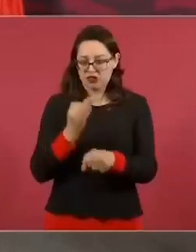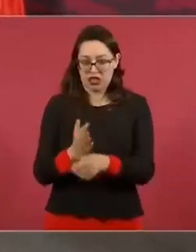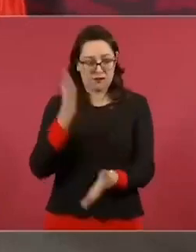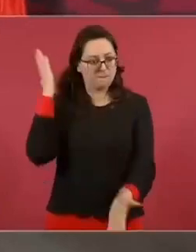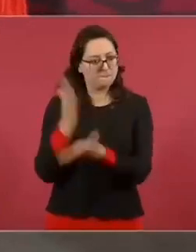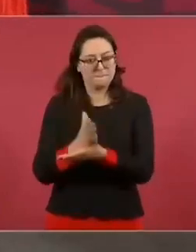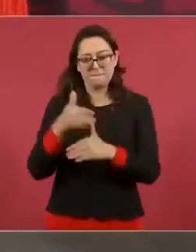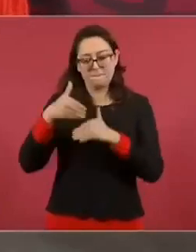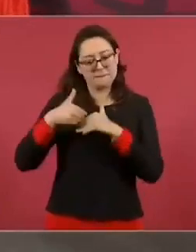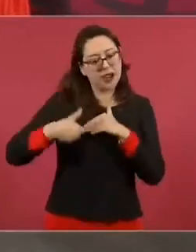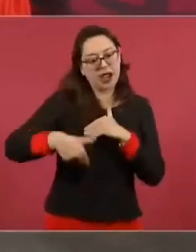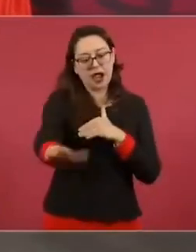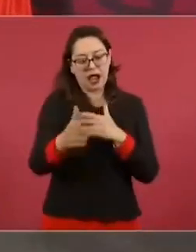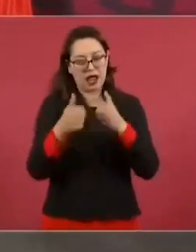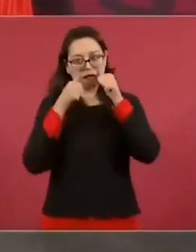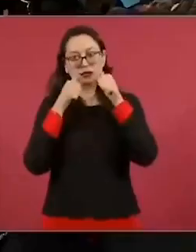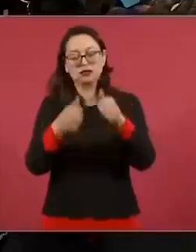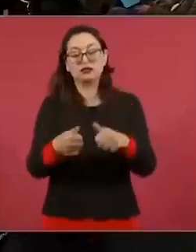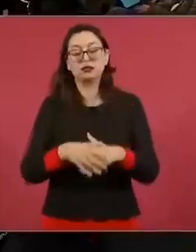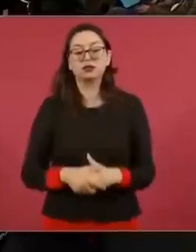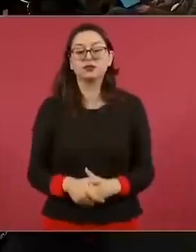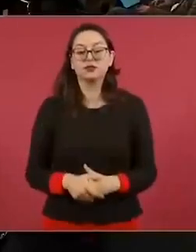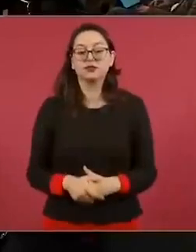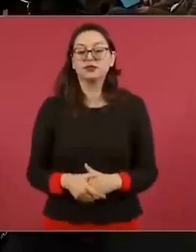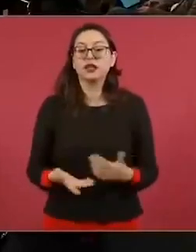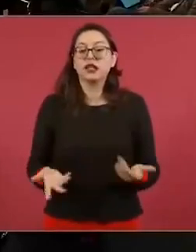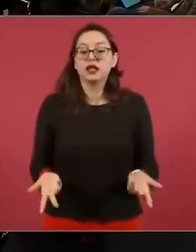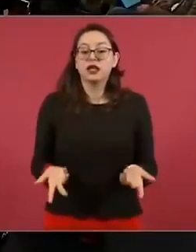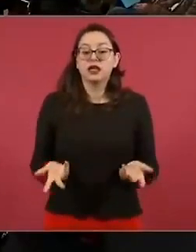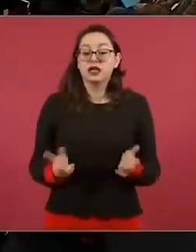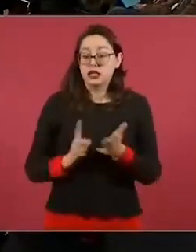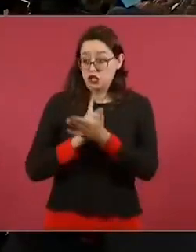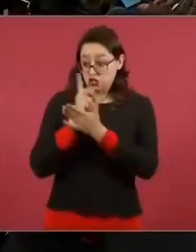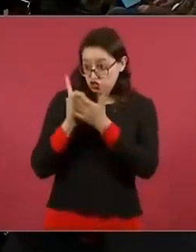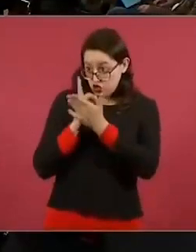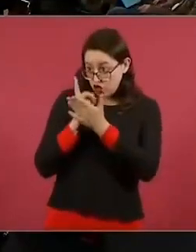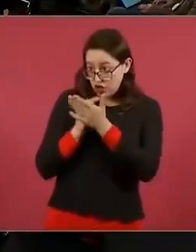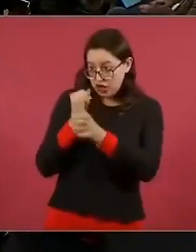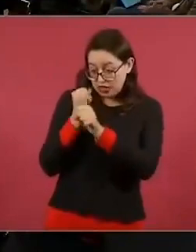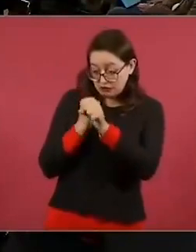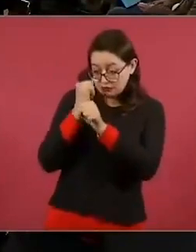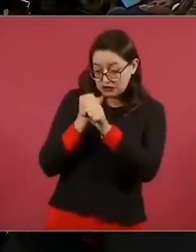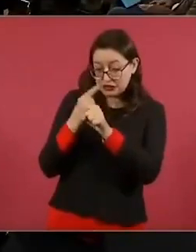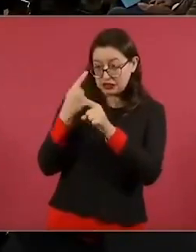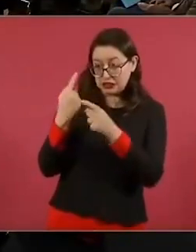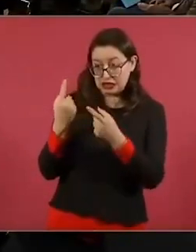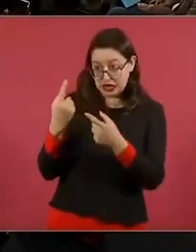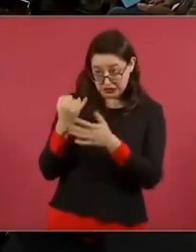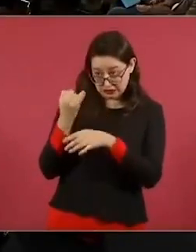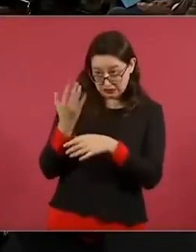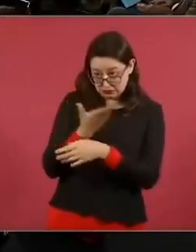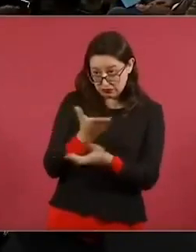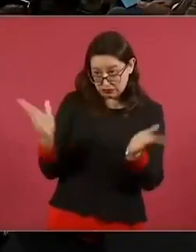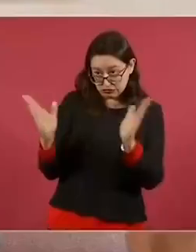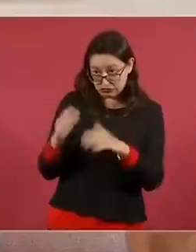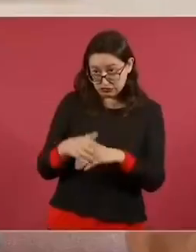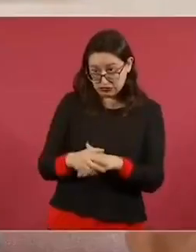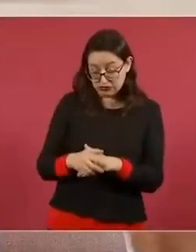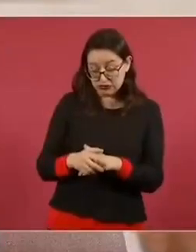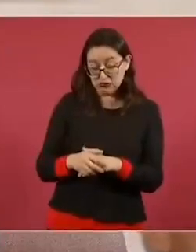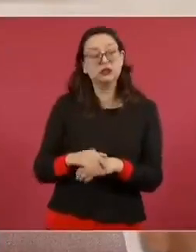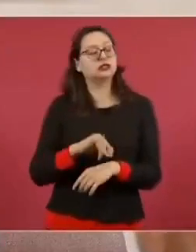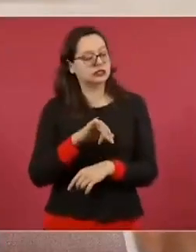violencia. ¿Esta línea de investigación del consumo de drogas estaría siendo contemplada en estos años? Sí, sí, estamos trabajando en eso,